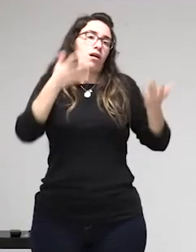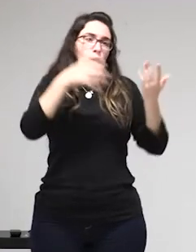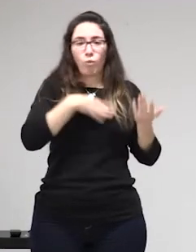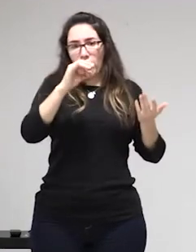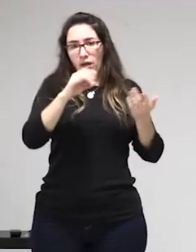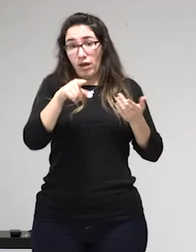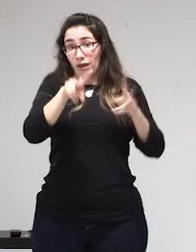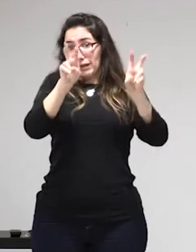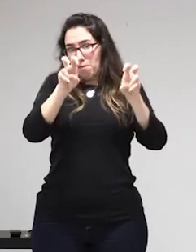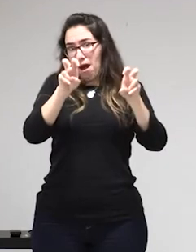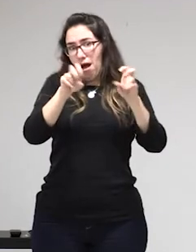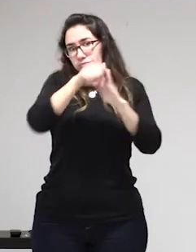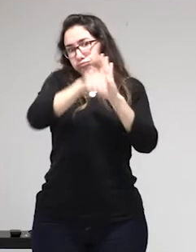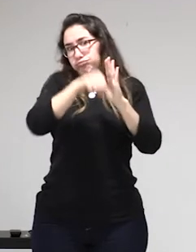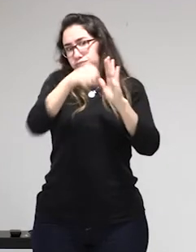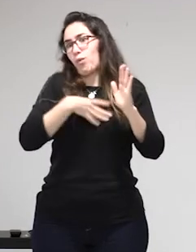espacio donde trabajar